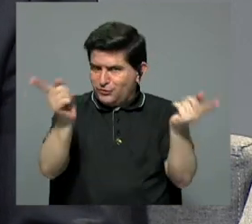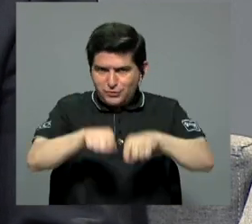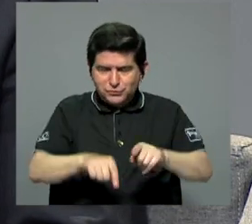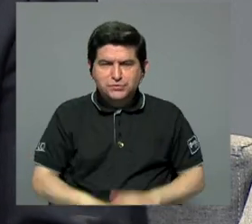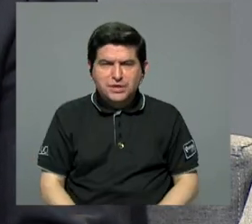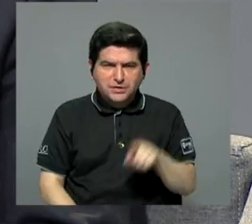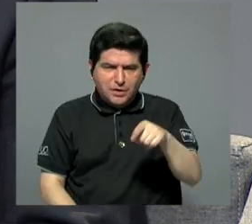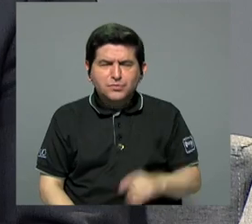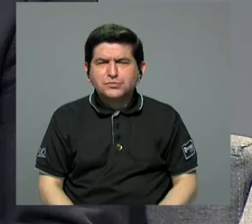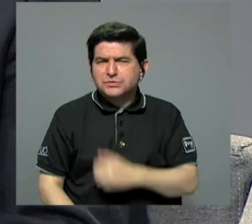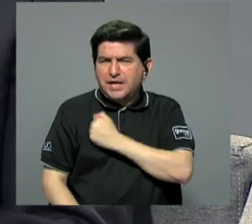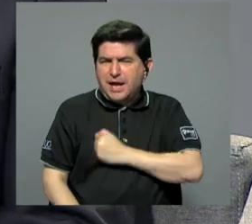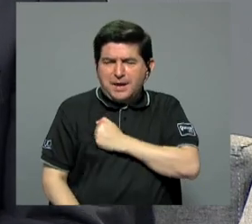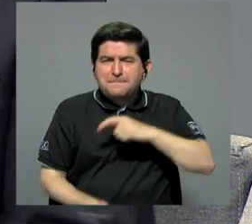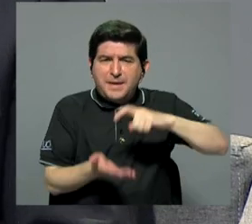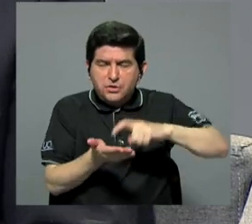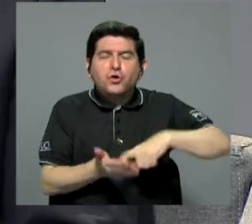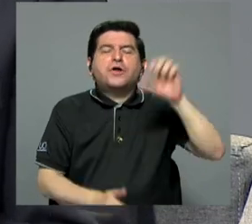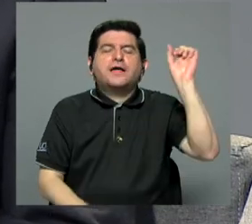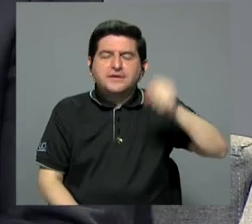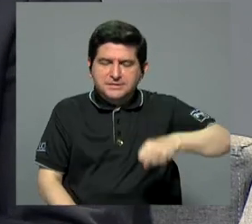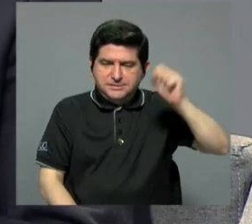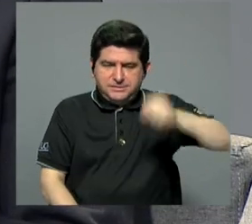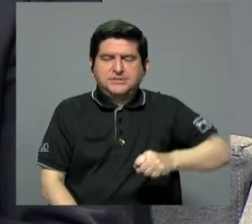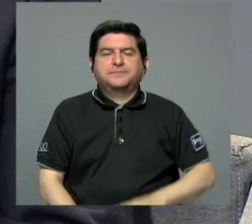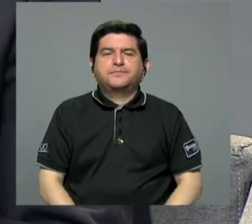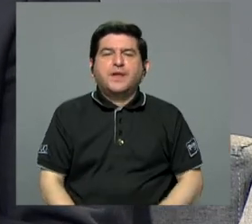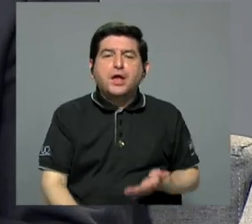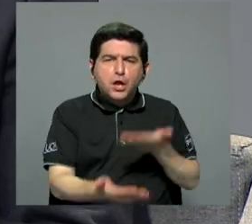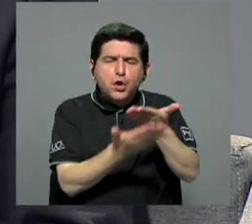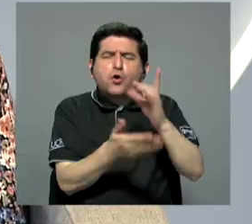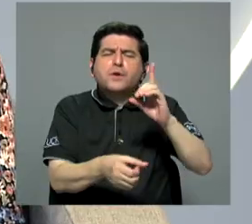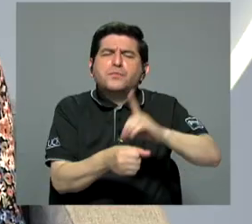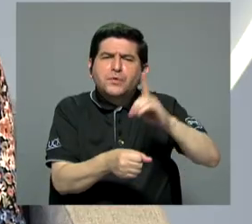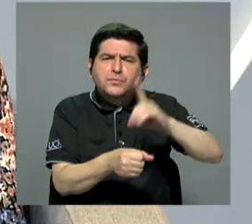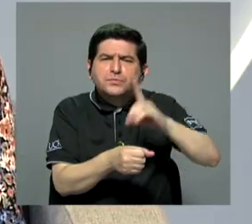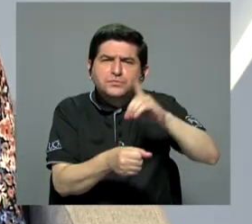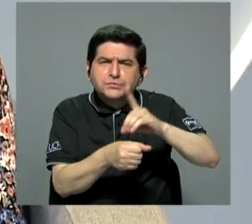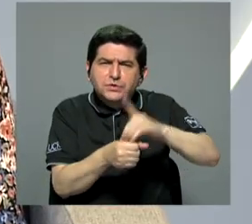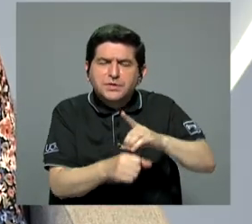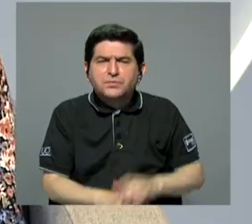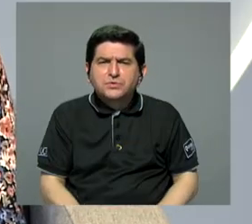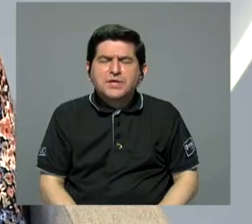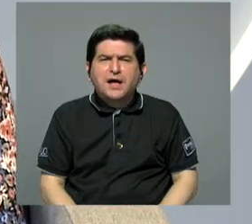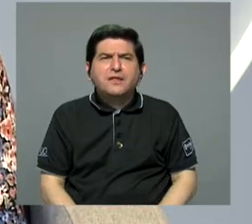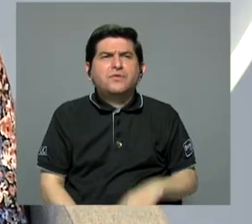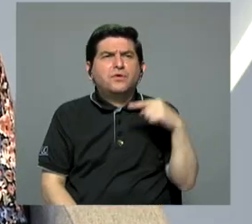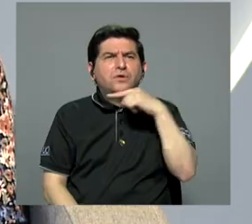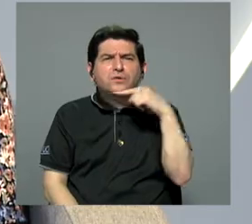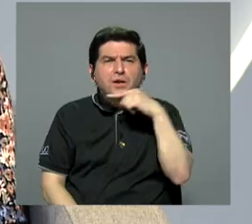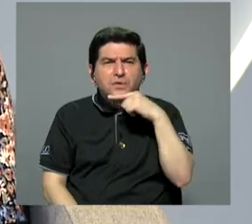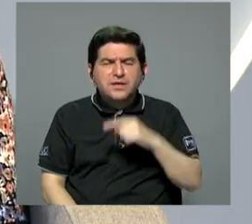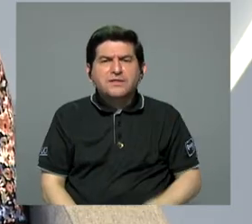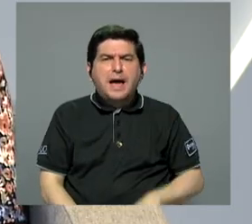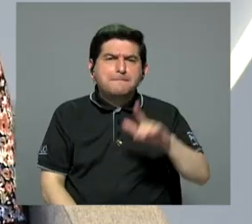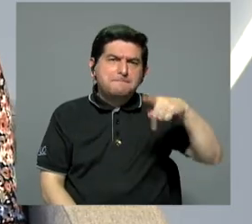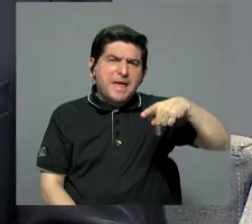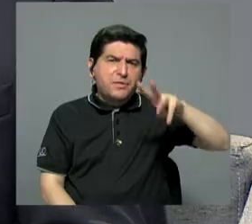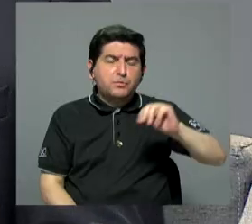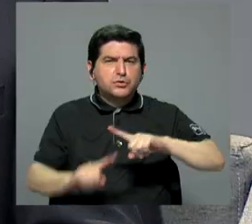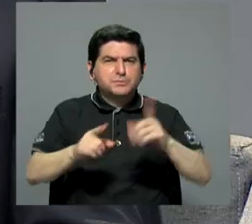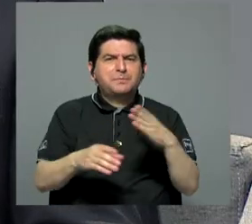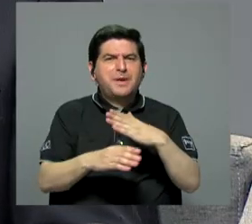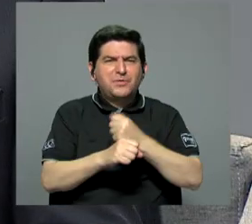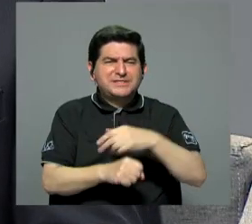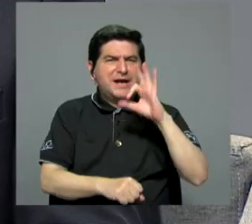¿Usted condonaría las deudas de lo que propuso el diputado socialcristiano, Pedro Muñoz? Sí, algo